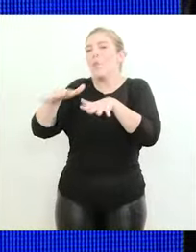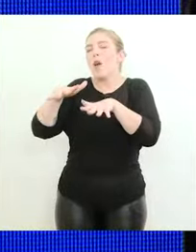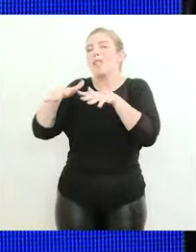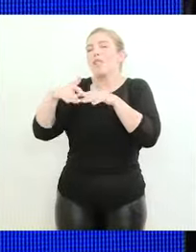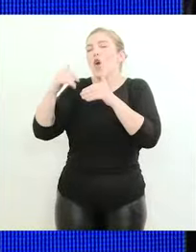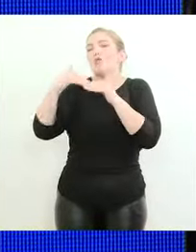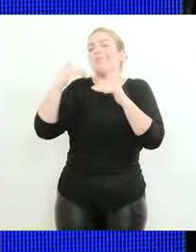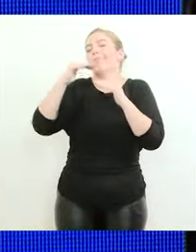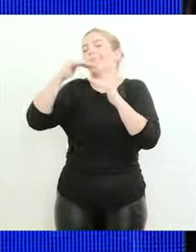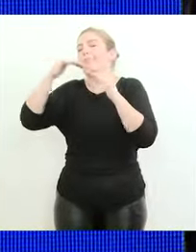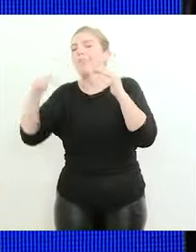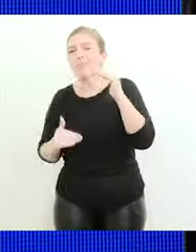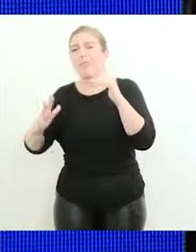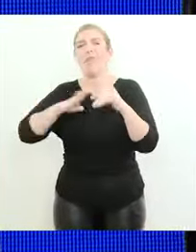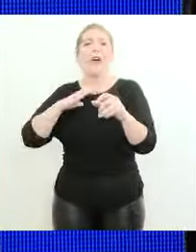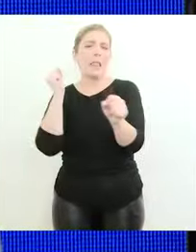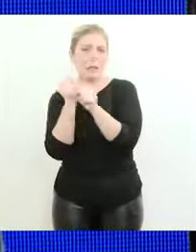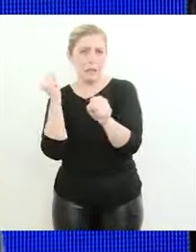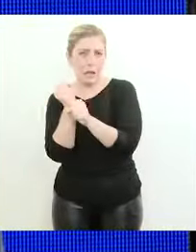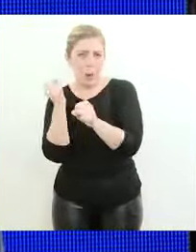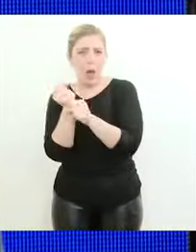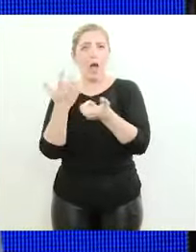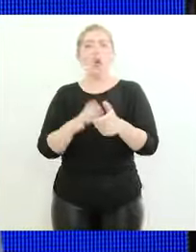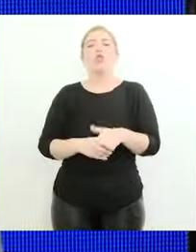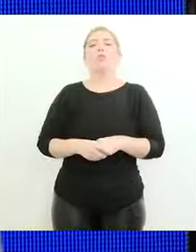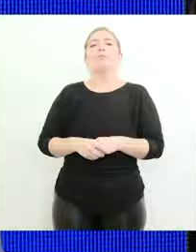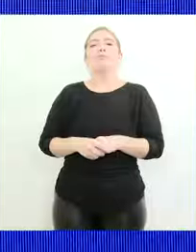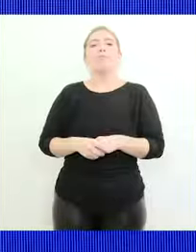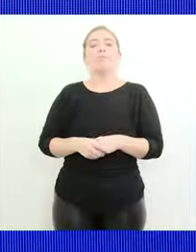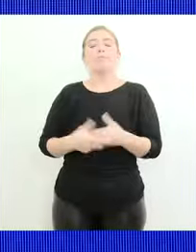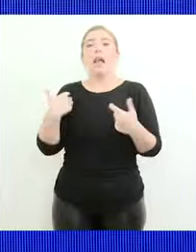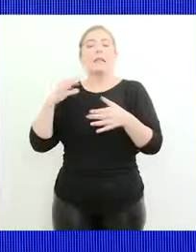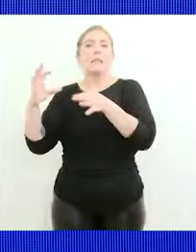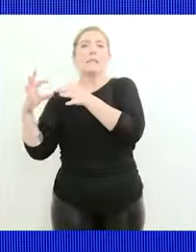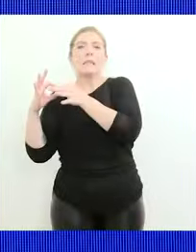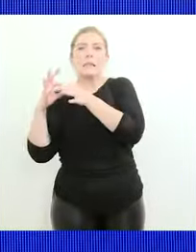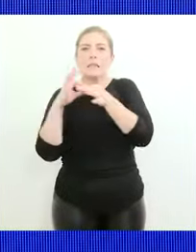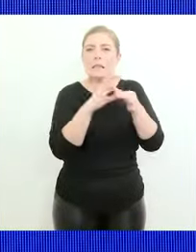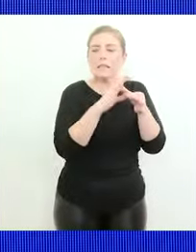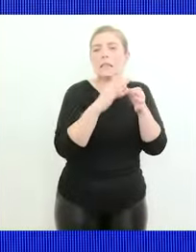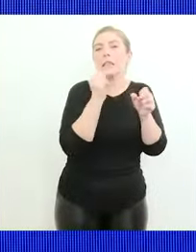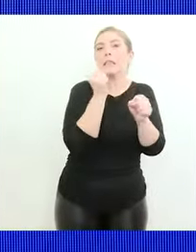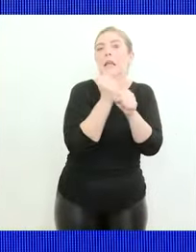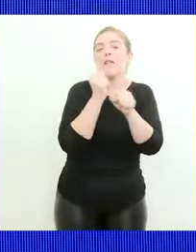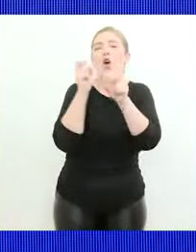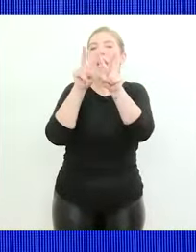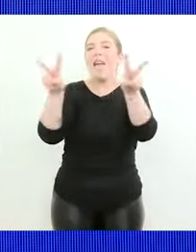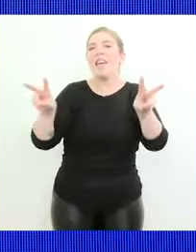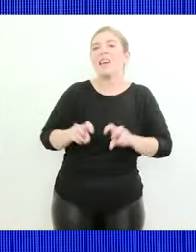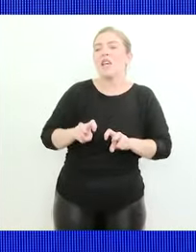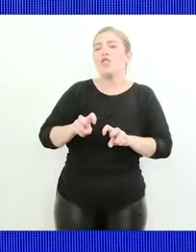notable falta empleo hay enorme dependencia laboral o de ingreso